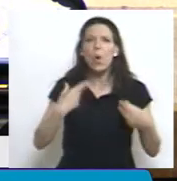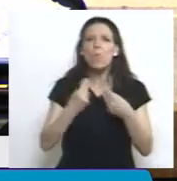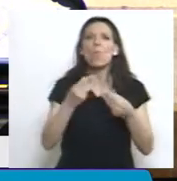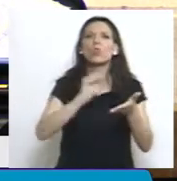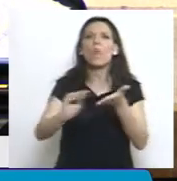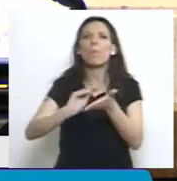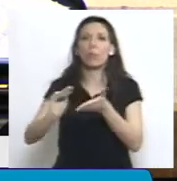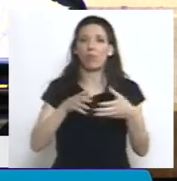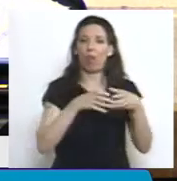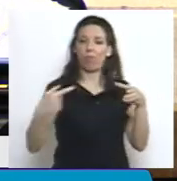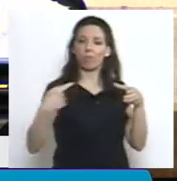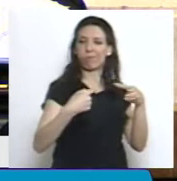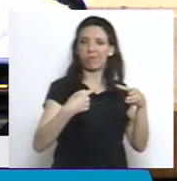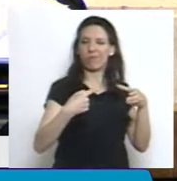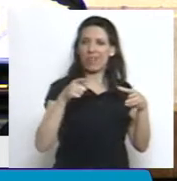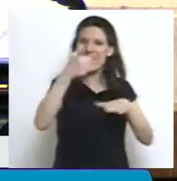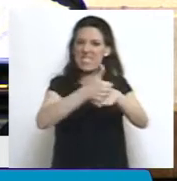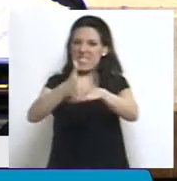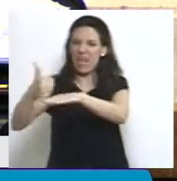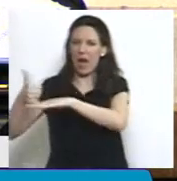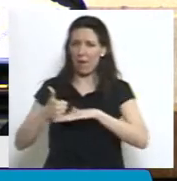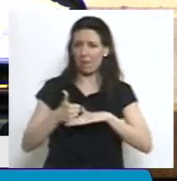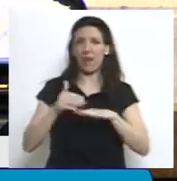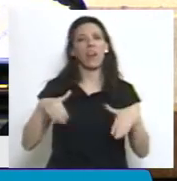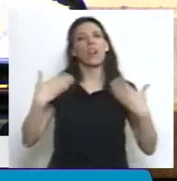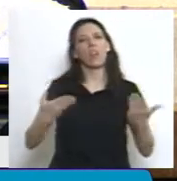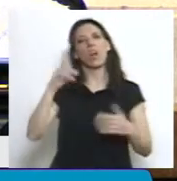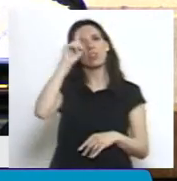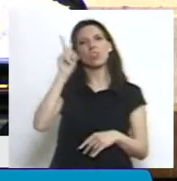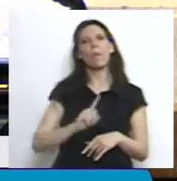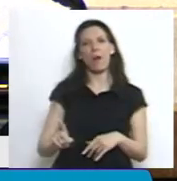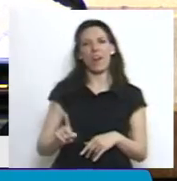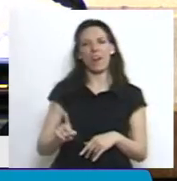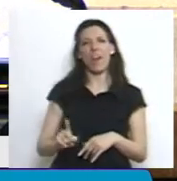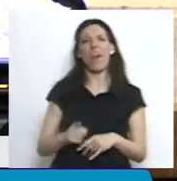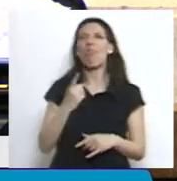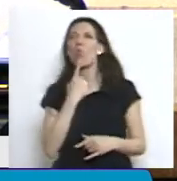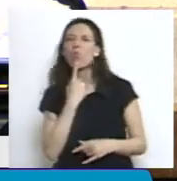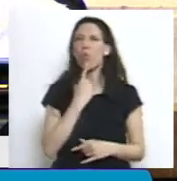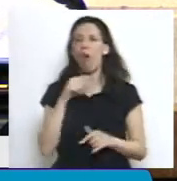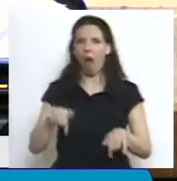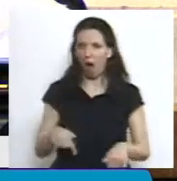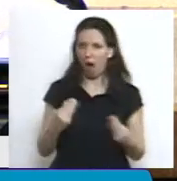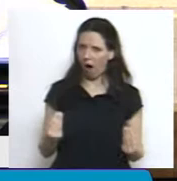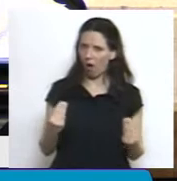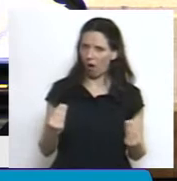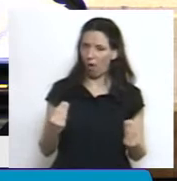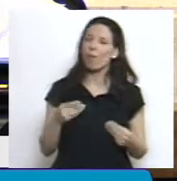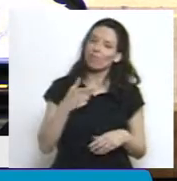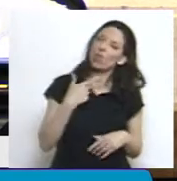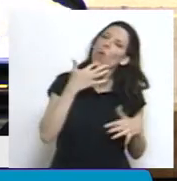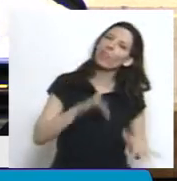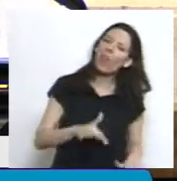de la oposición estaban presentes. Entonces no se puede creer ahora las dudas que tienen. Una cosa son las miradas